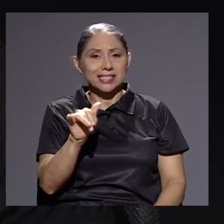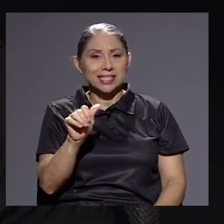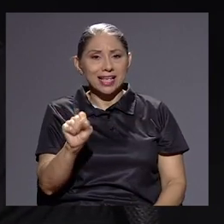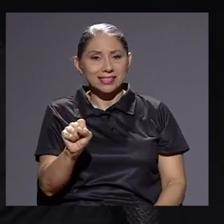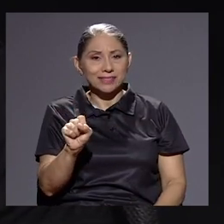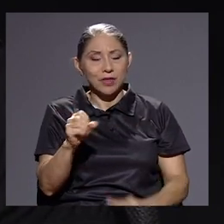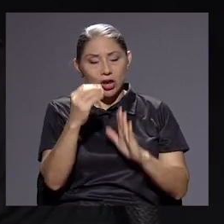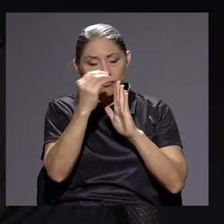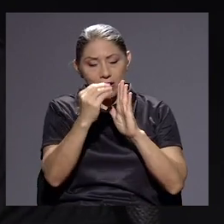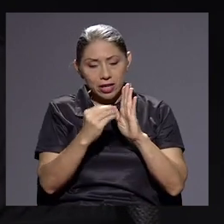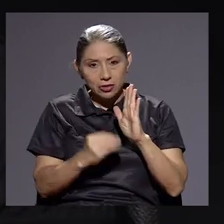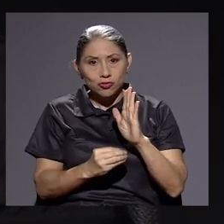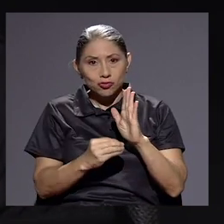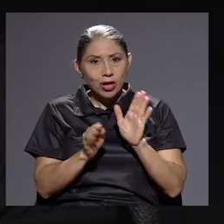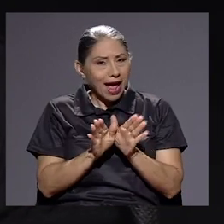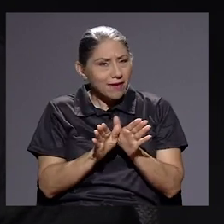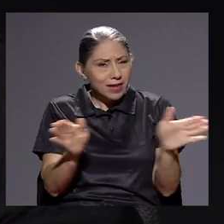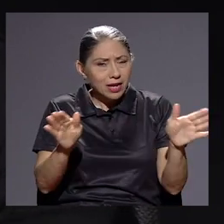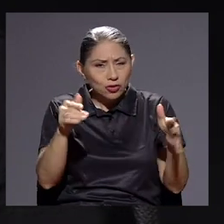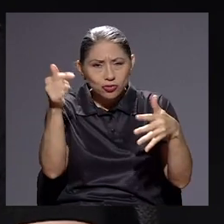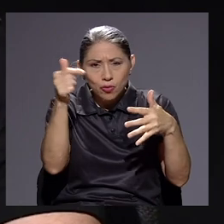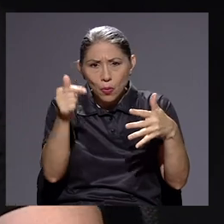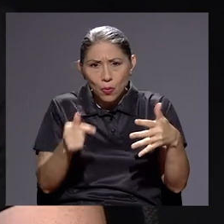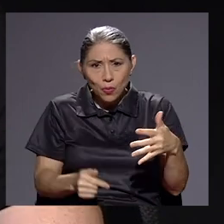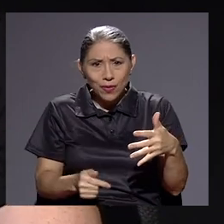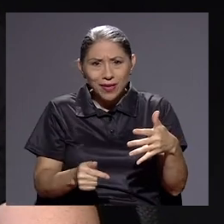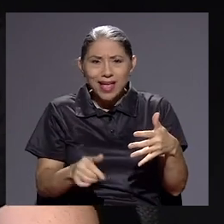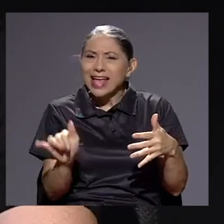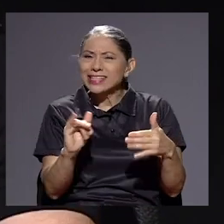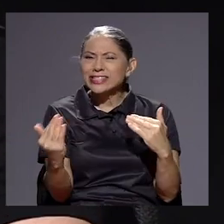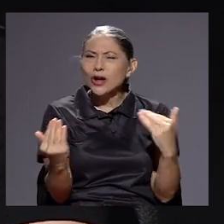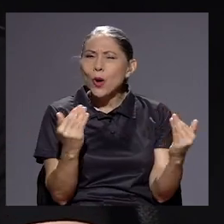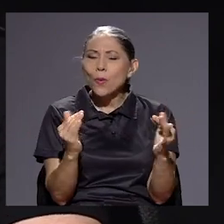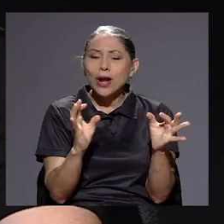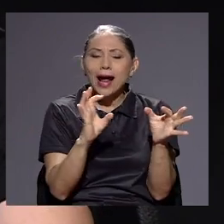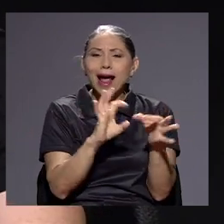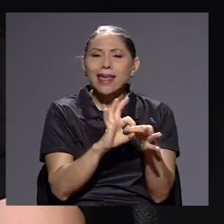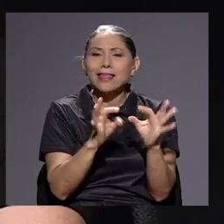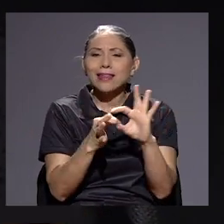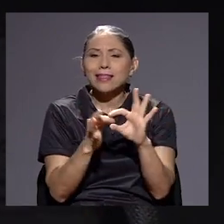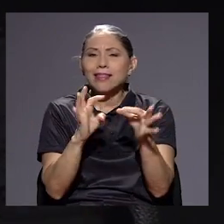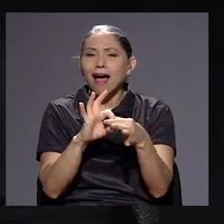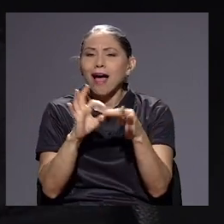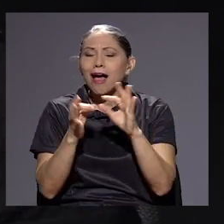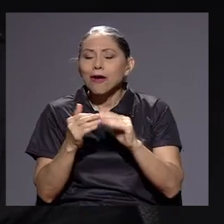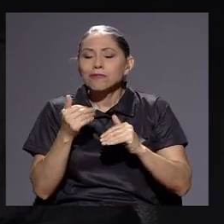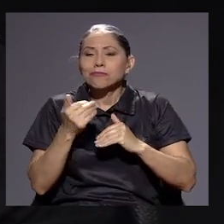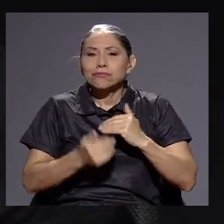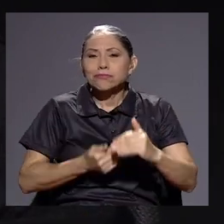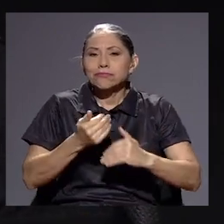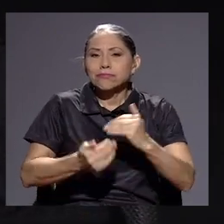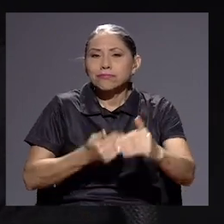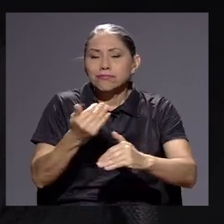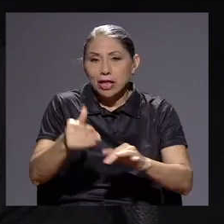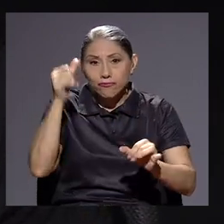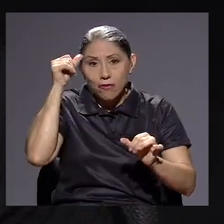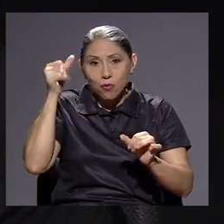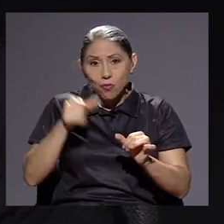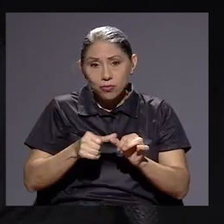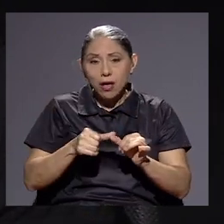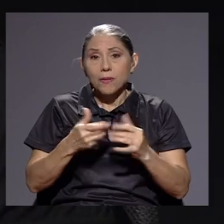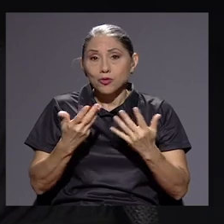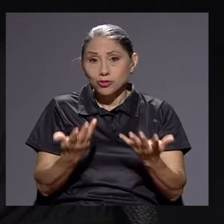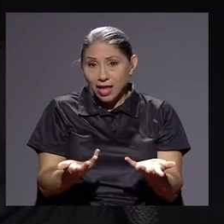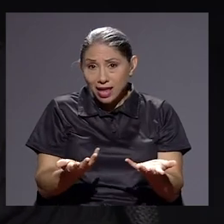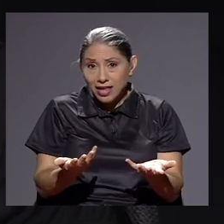abiertos y demás. Y eso, o sea, eso es una cadenita, ¿verdad? Eso lleva una cosa a la otra, que recordemos que eso es lo que estábamos hablando hace un